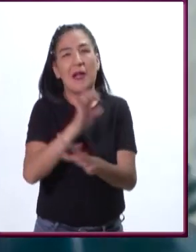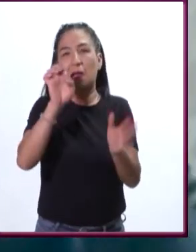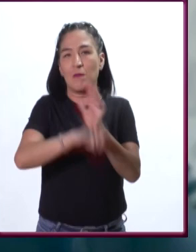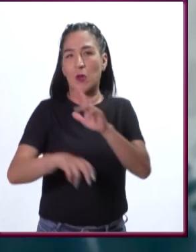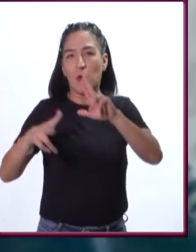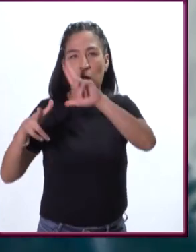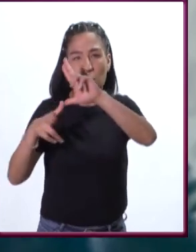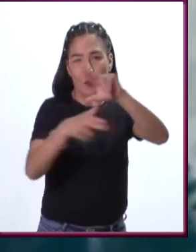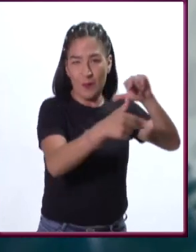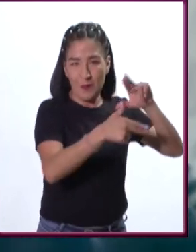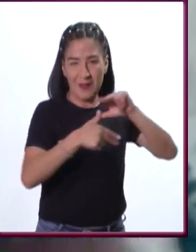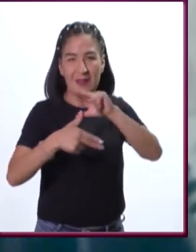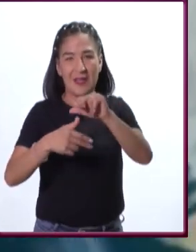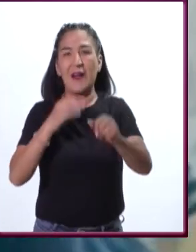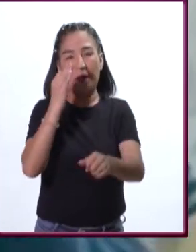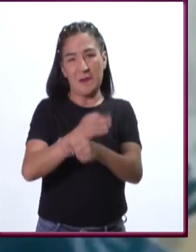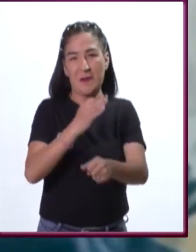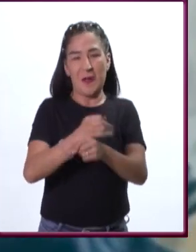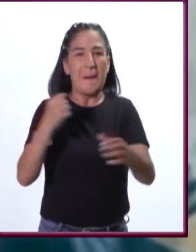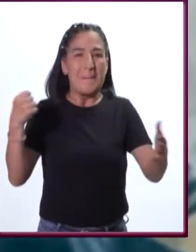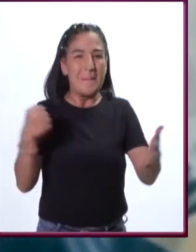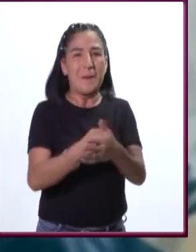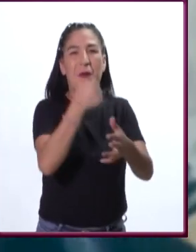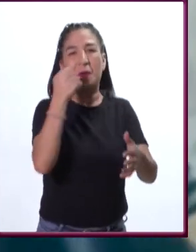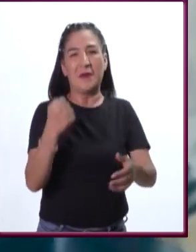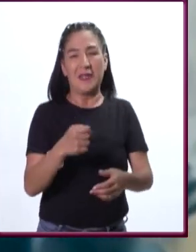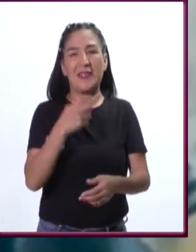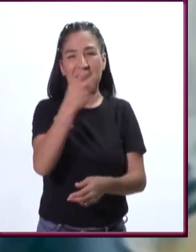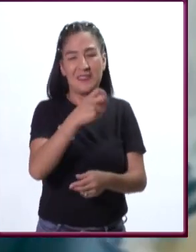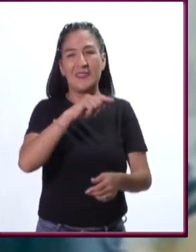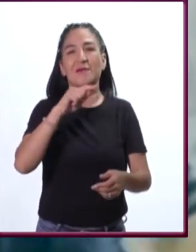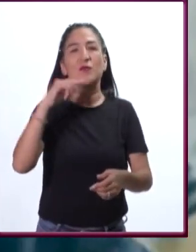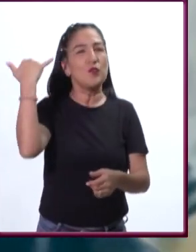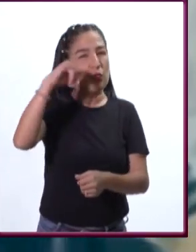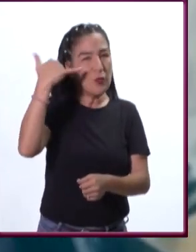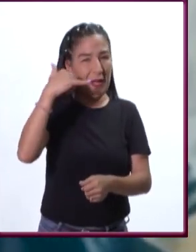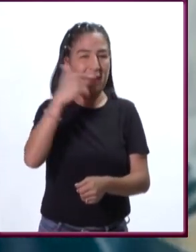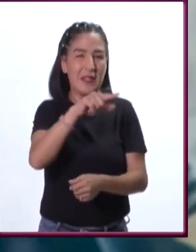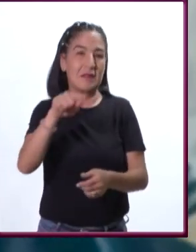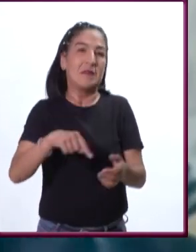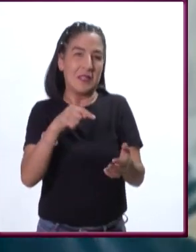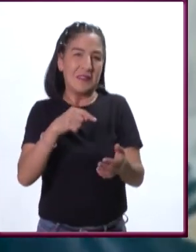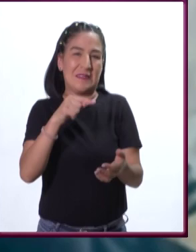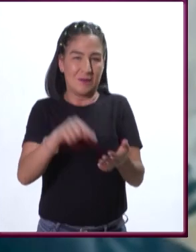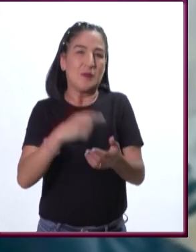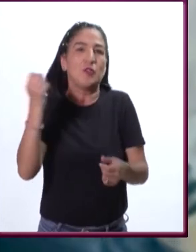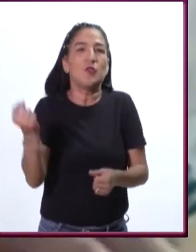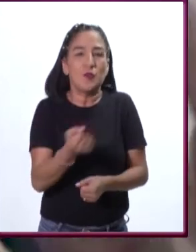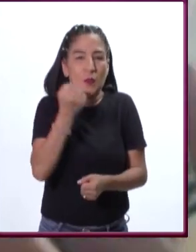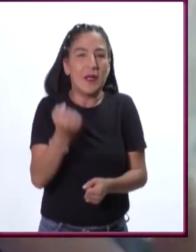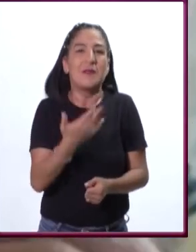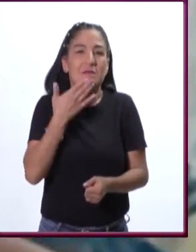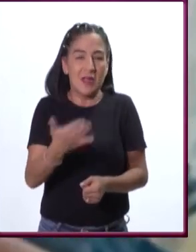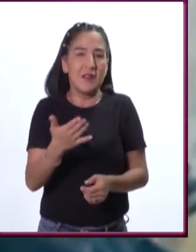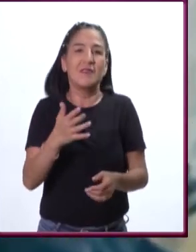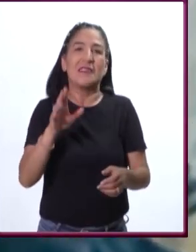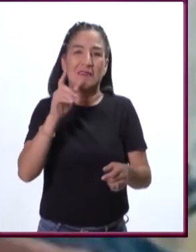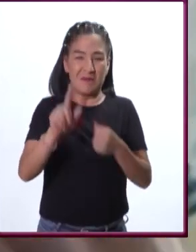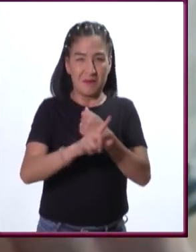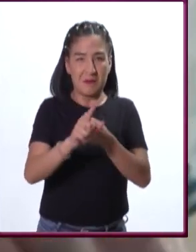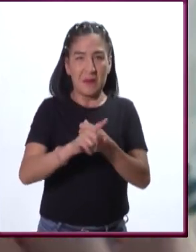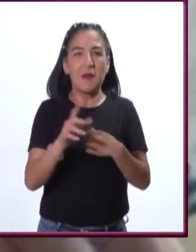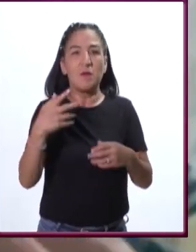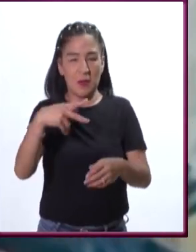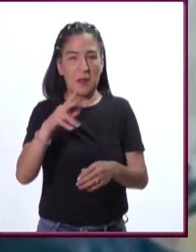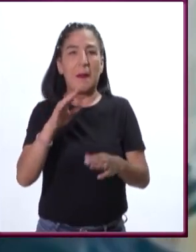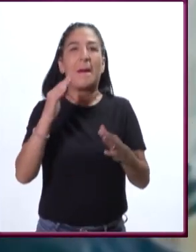huracán como el que golpeó ahorita a la península yucateca, que afortunadamente, a pesar de las dificultades,